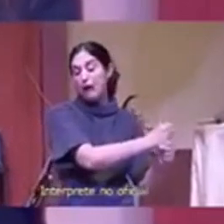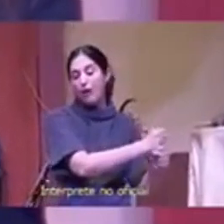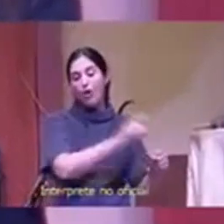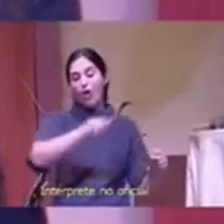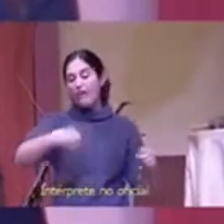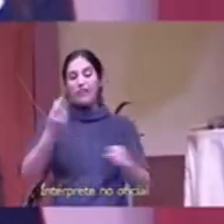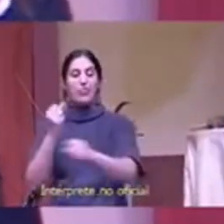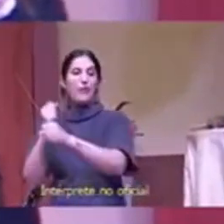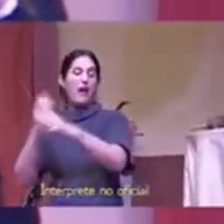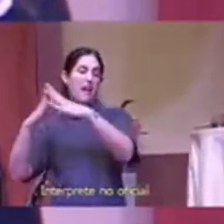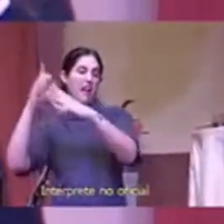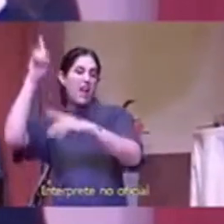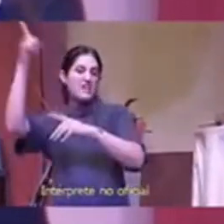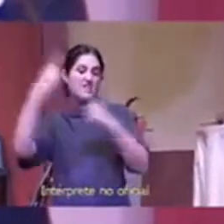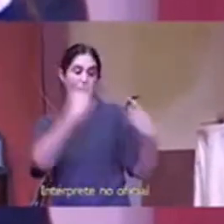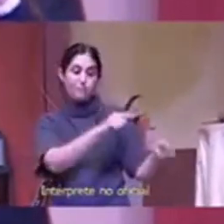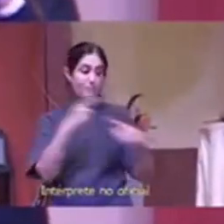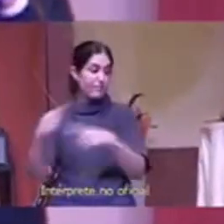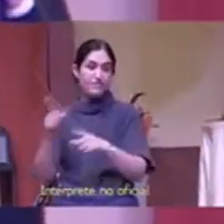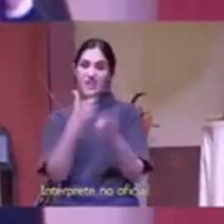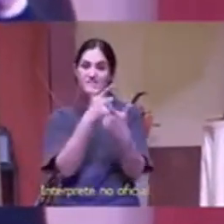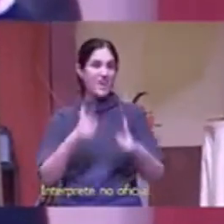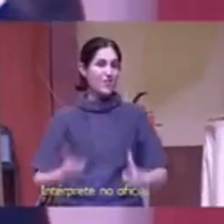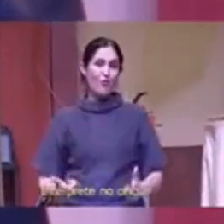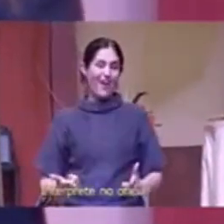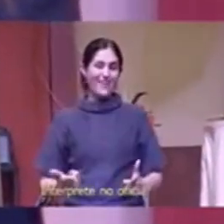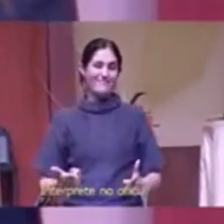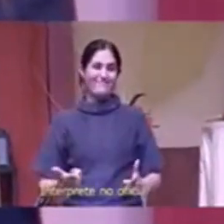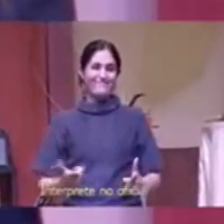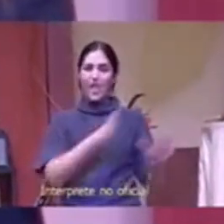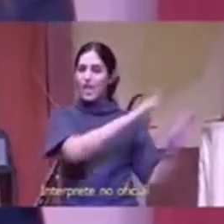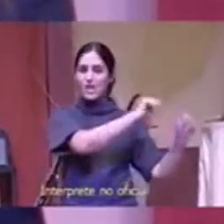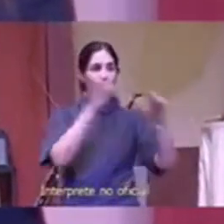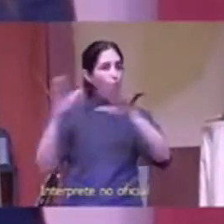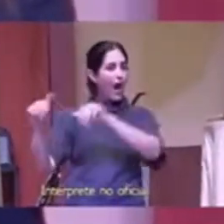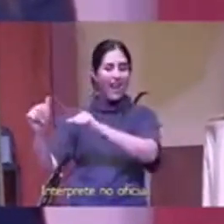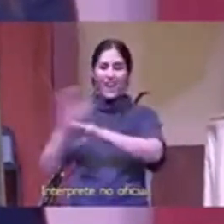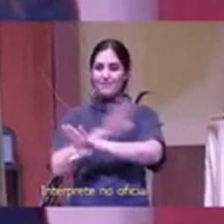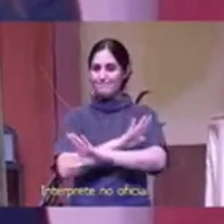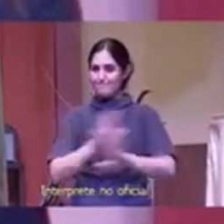una sombra que tenemos que enfrentar si queremos